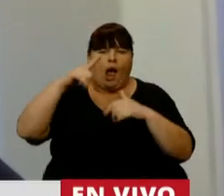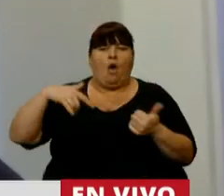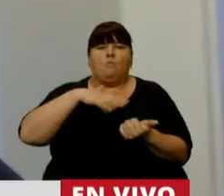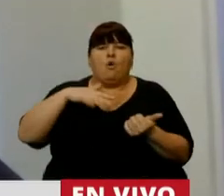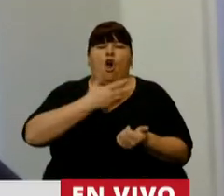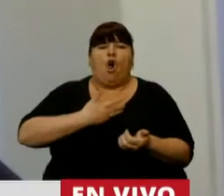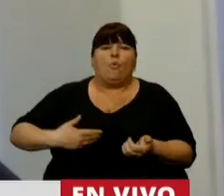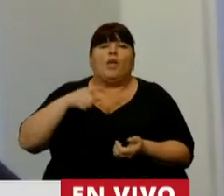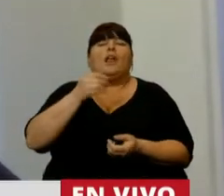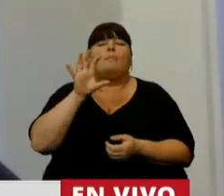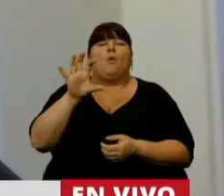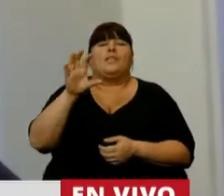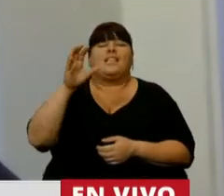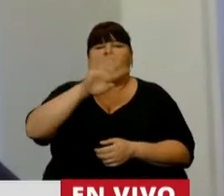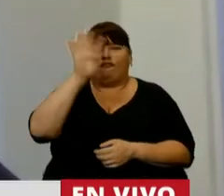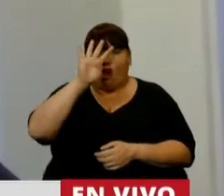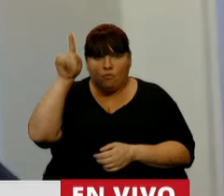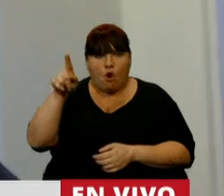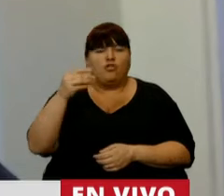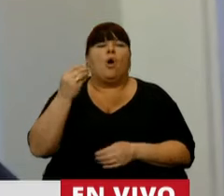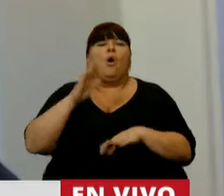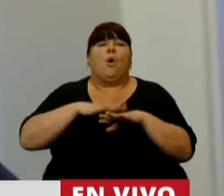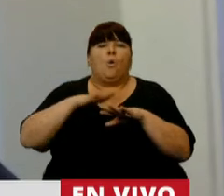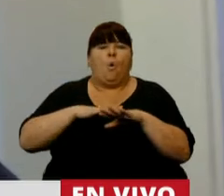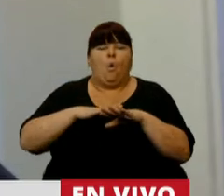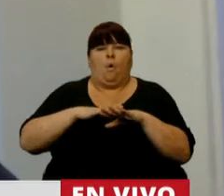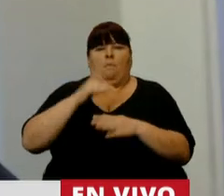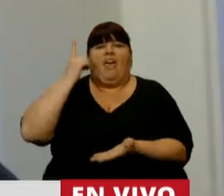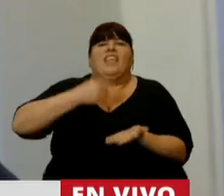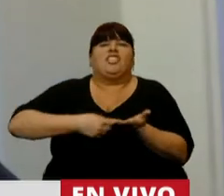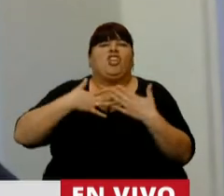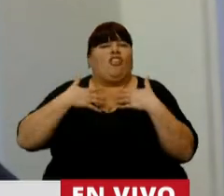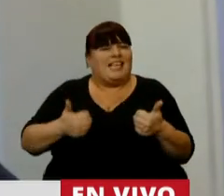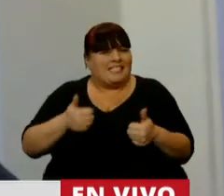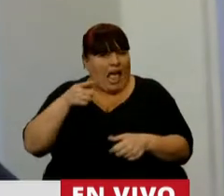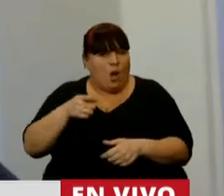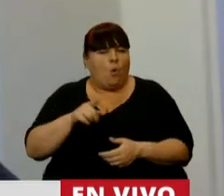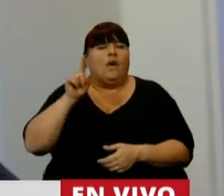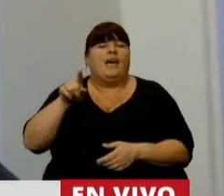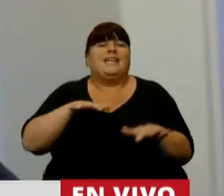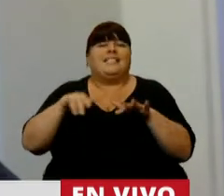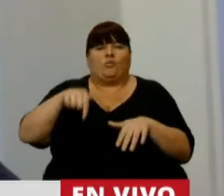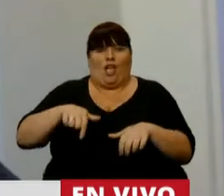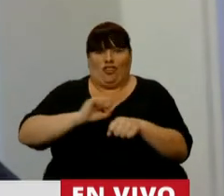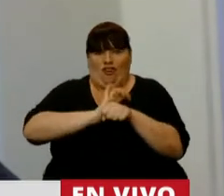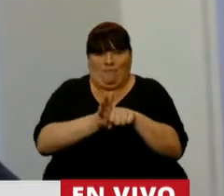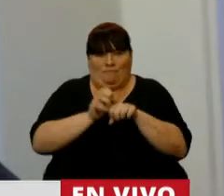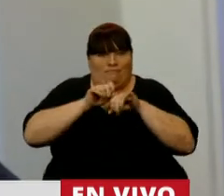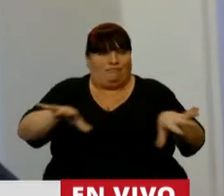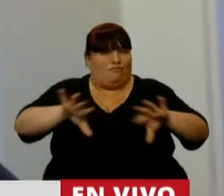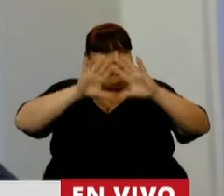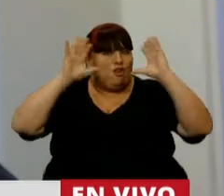y gobierno de la provincia de Formosa, a raíz de las medidas estrictamente sanitarias que se aplican en el contexto de esta pandemia